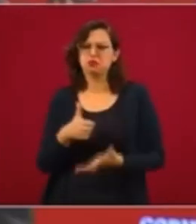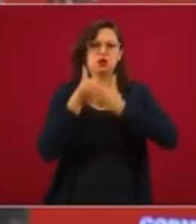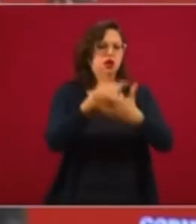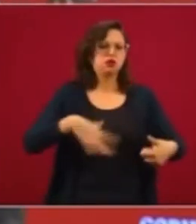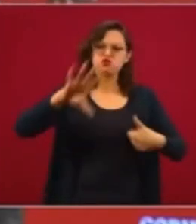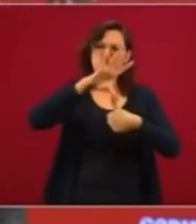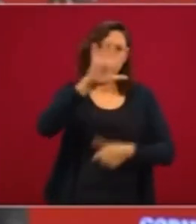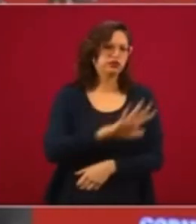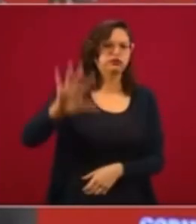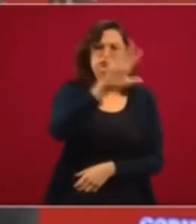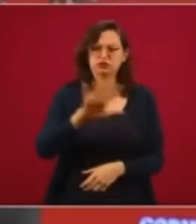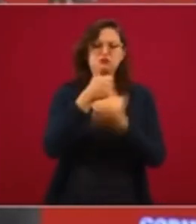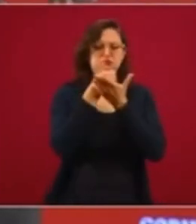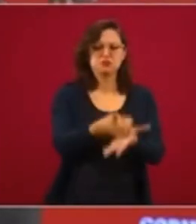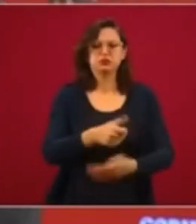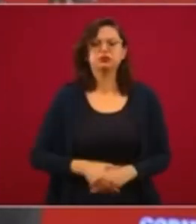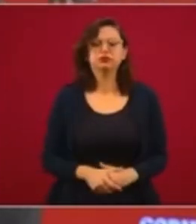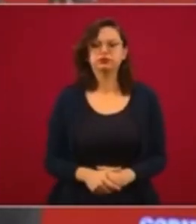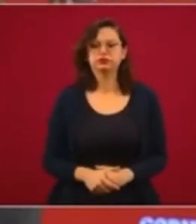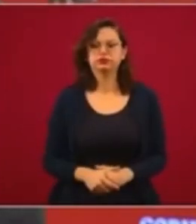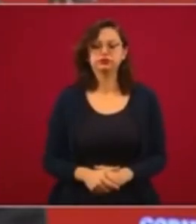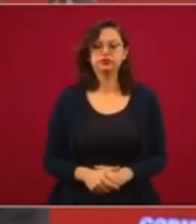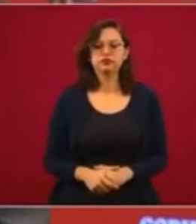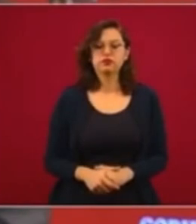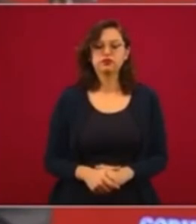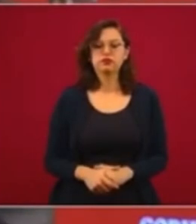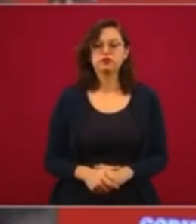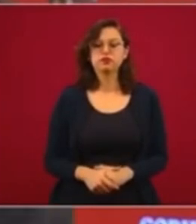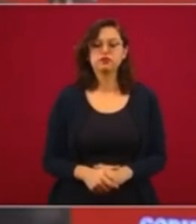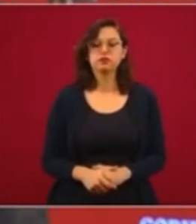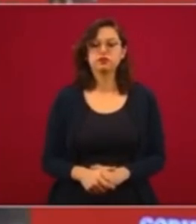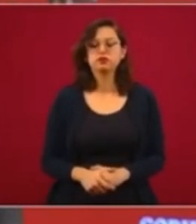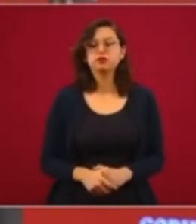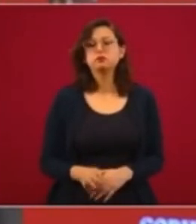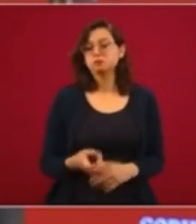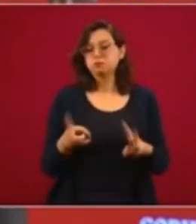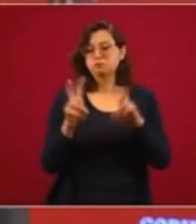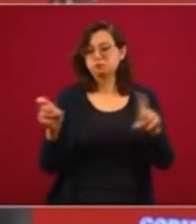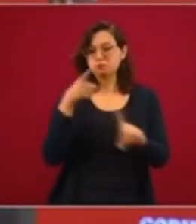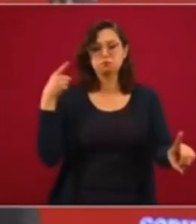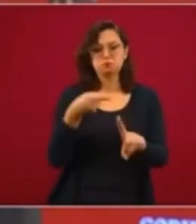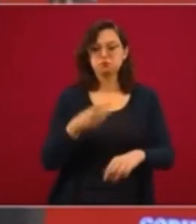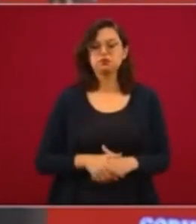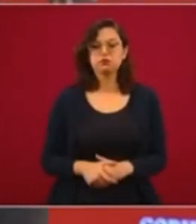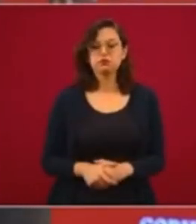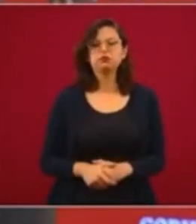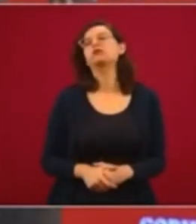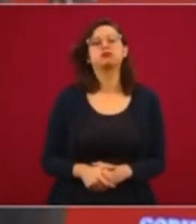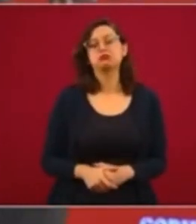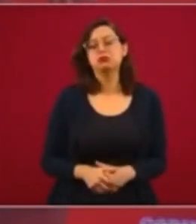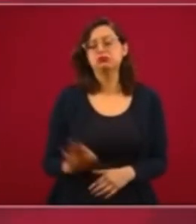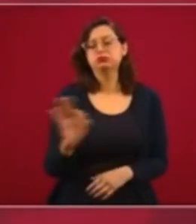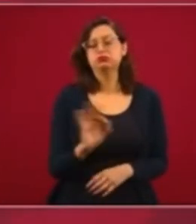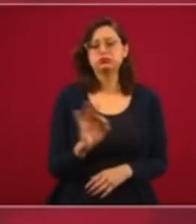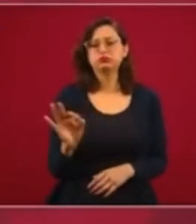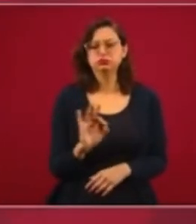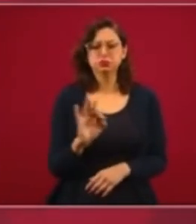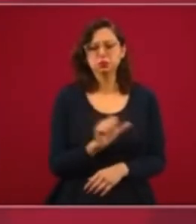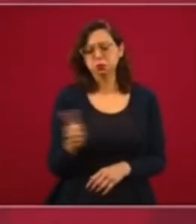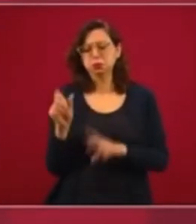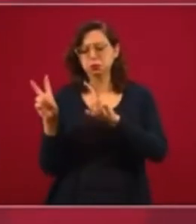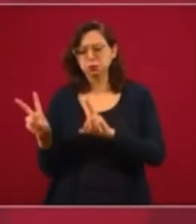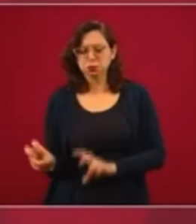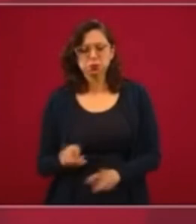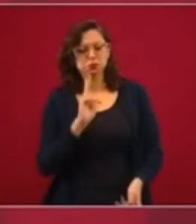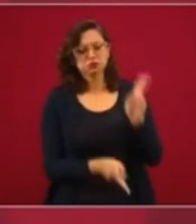región de Norteamérica. Entonces, ese es el tema principal. Sí, seguramente vamos a platicar